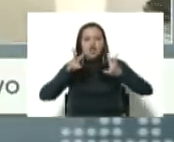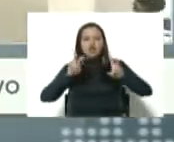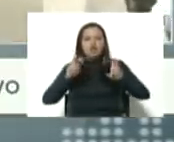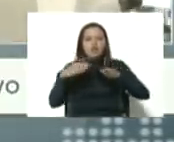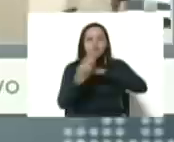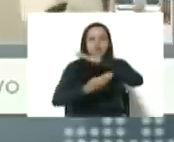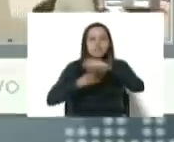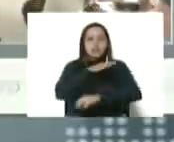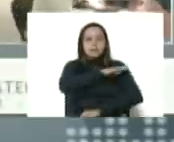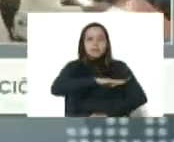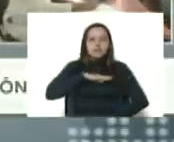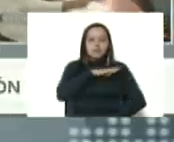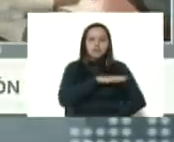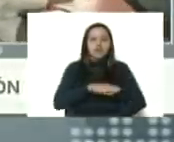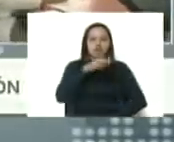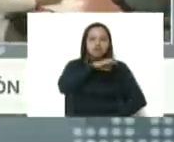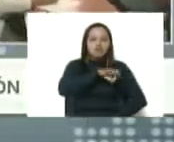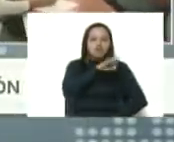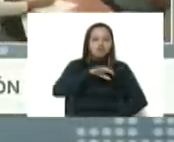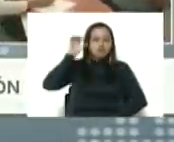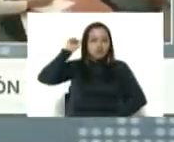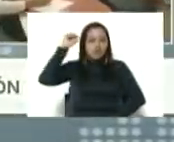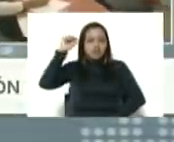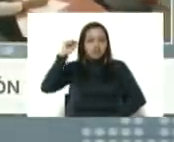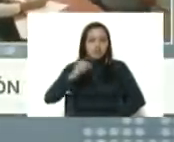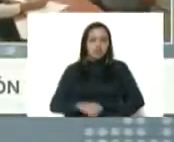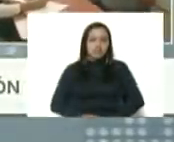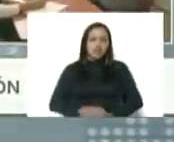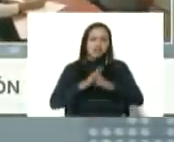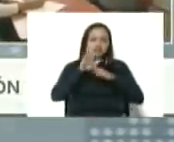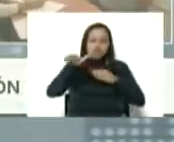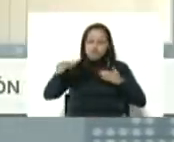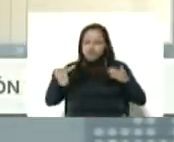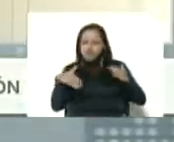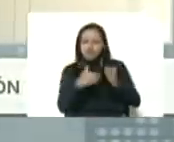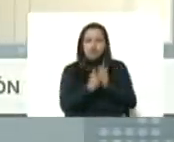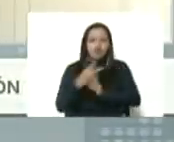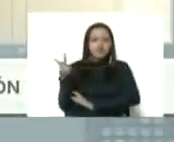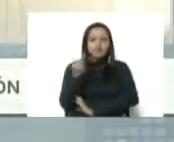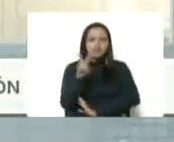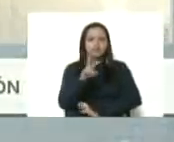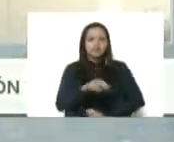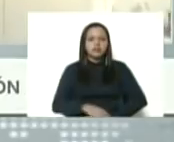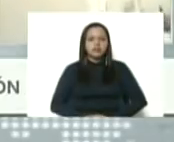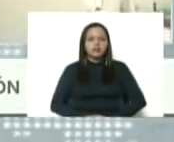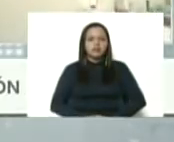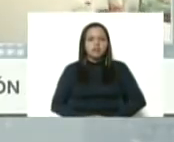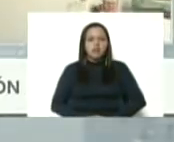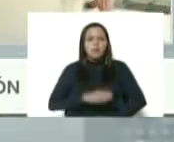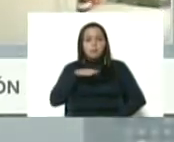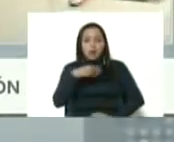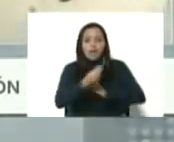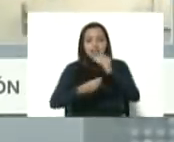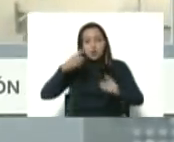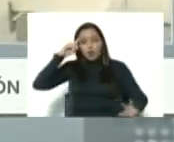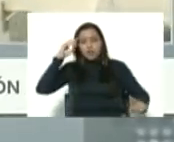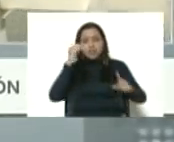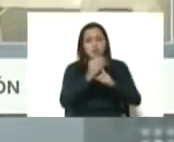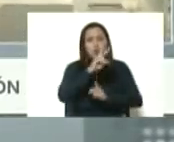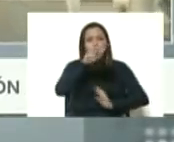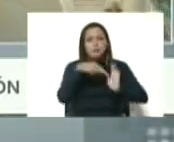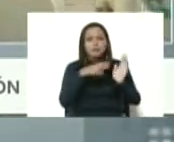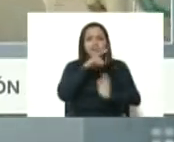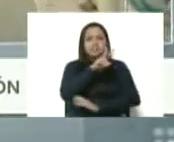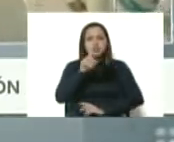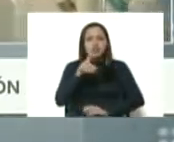bases de misiones socialistas a lo largo y ancho del país para cumplir la meta 2021.